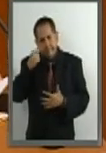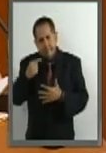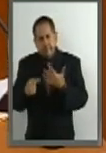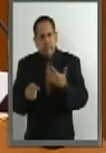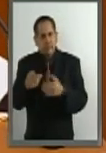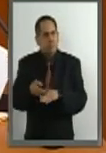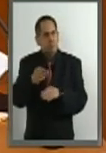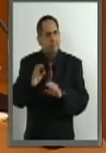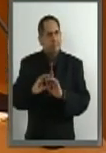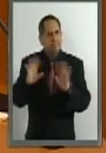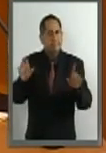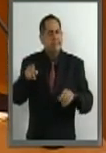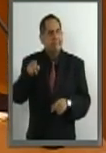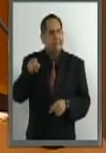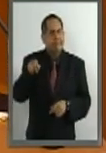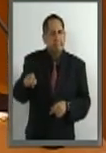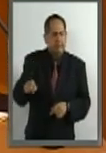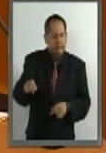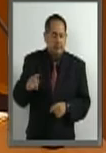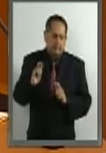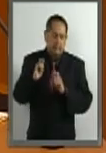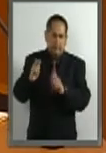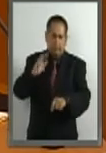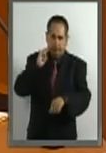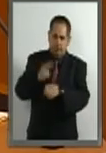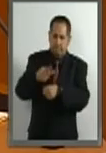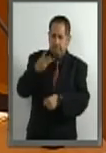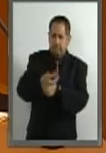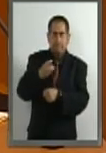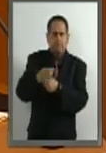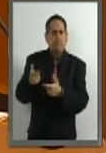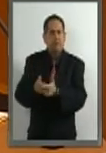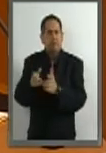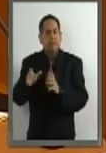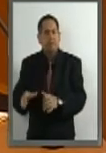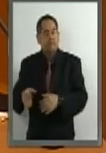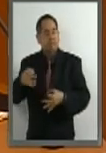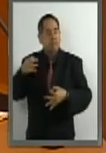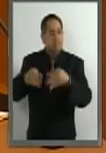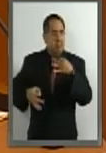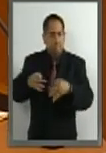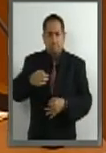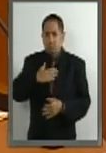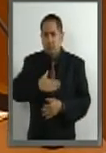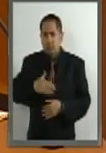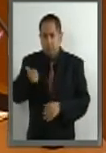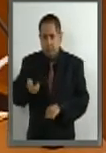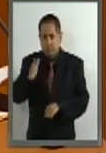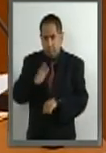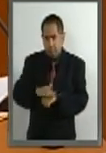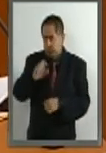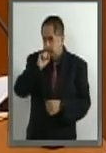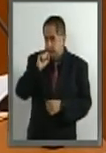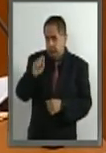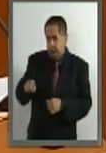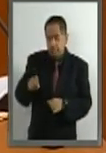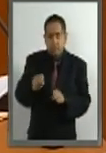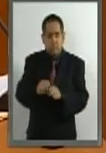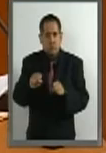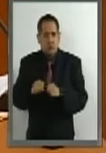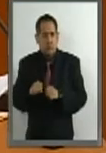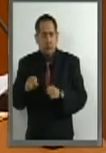delicada que tendrá en sus manos la tercera sección del Tribunal de Justicia Administrativa, así como las salas